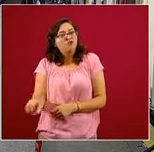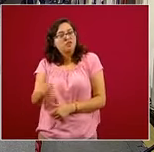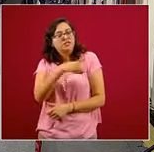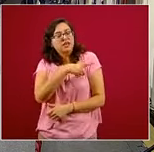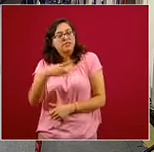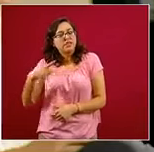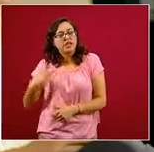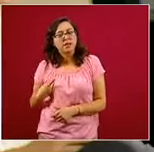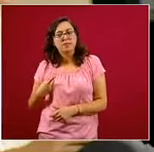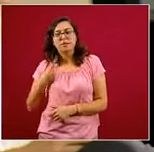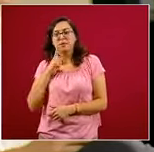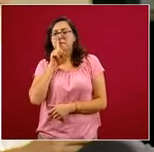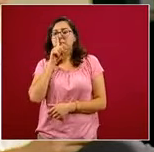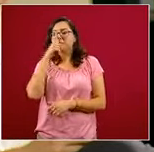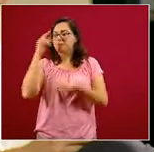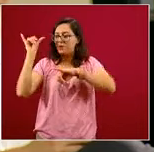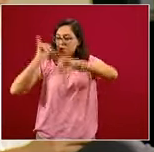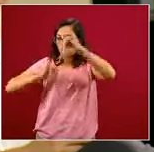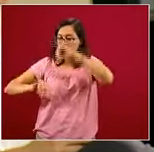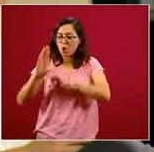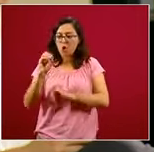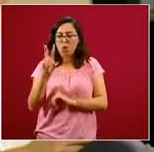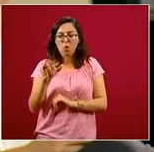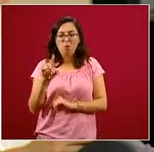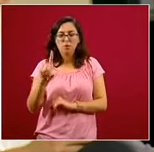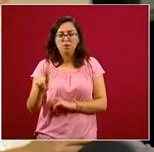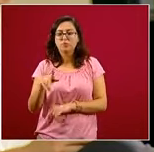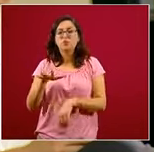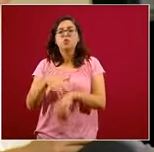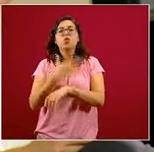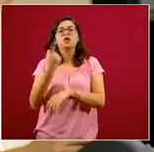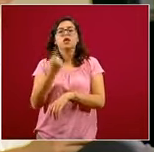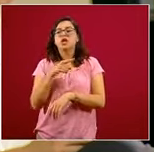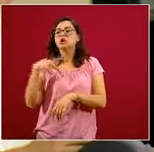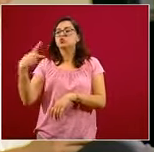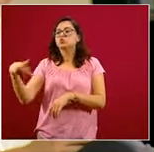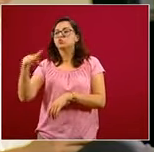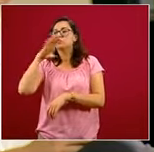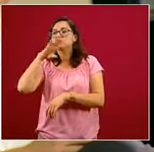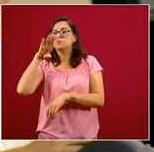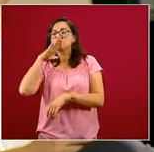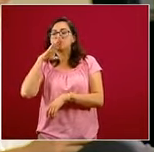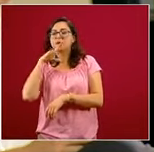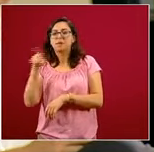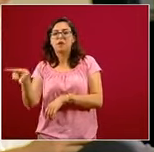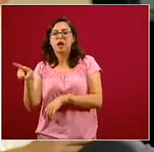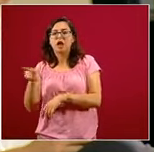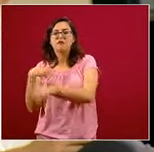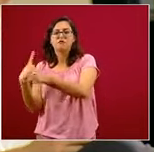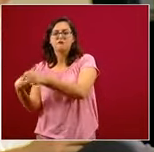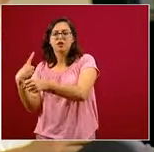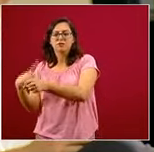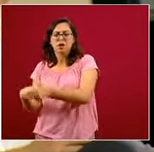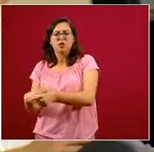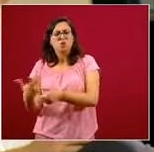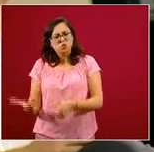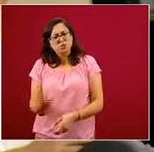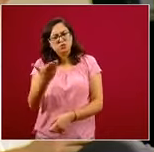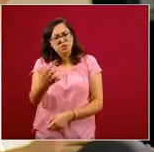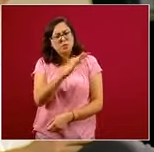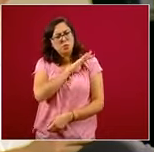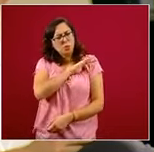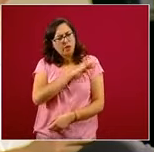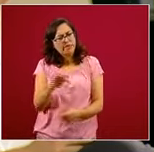que un familiar enfermó de ello, que es su mamá. Entonces, puedo recordar a todo el auditorio, a todos los que nos están viendo,